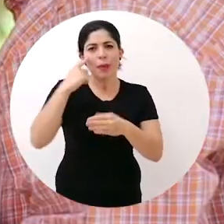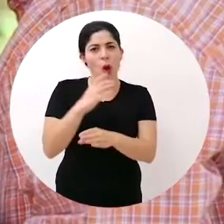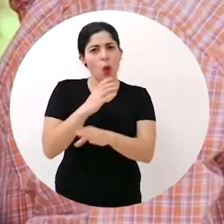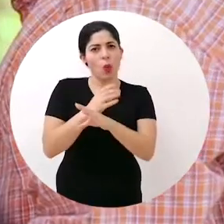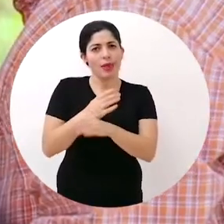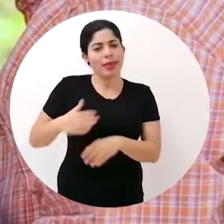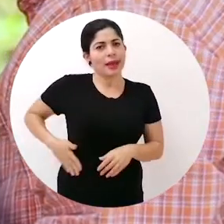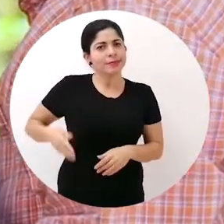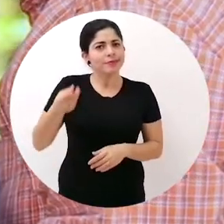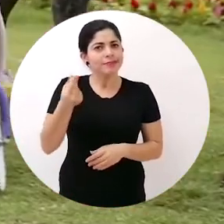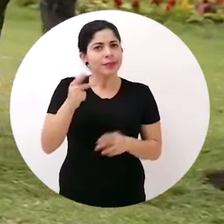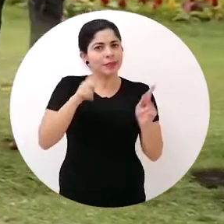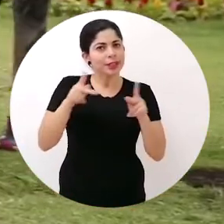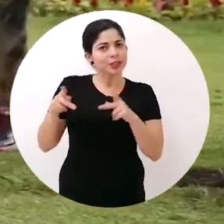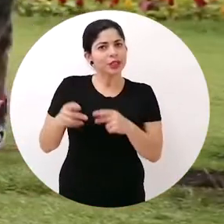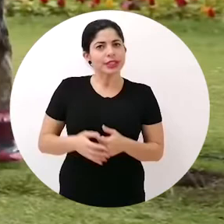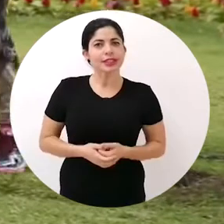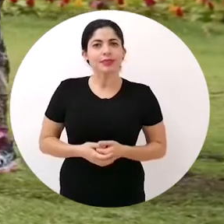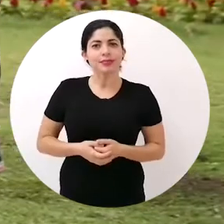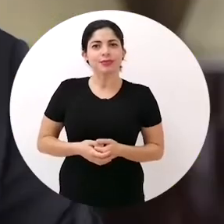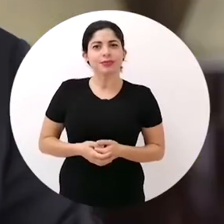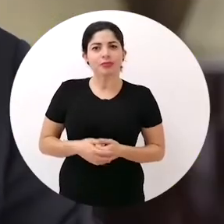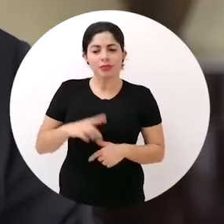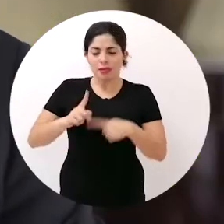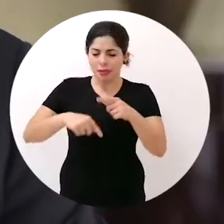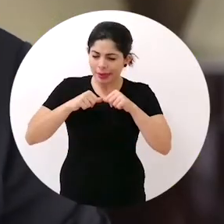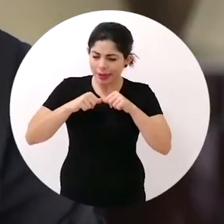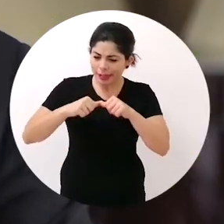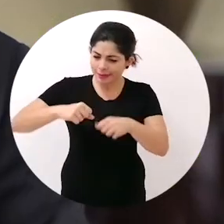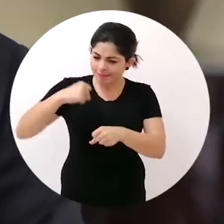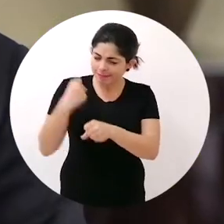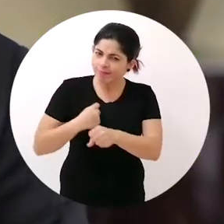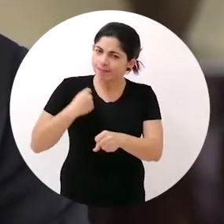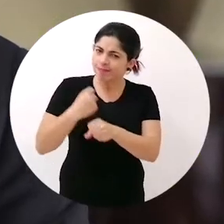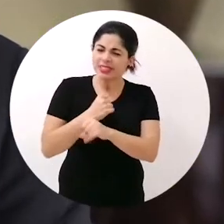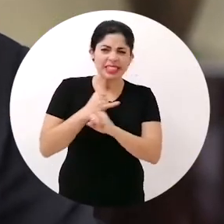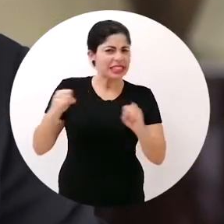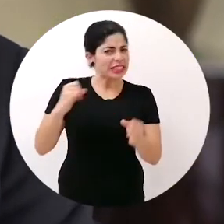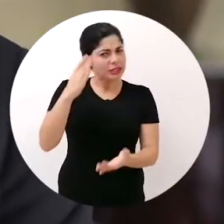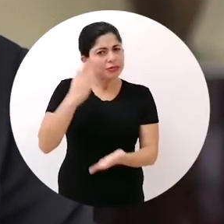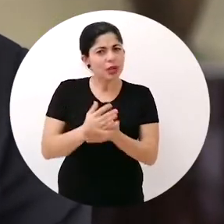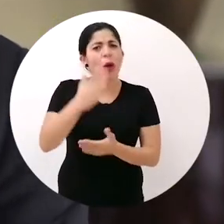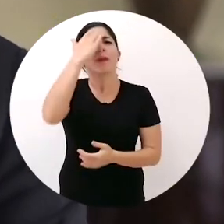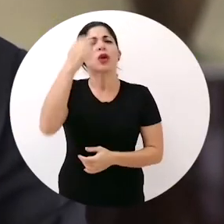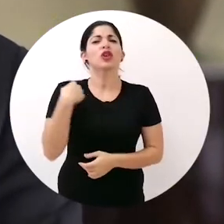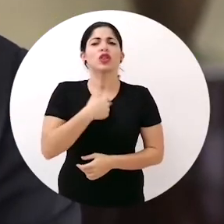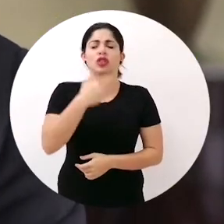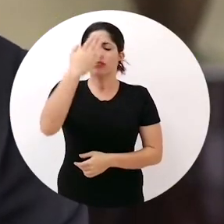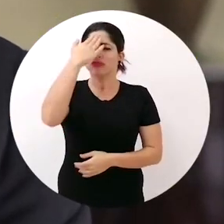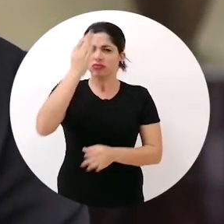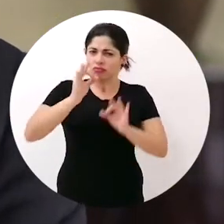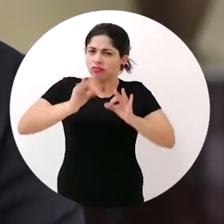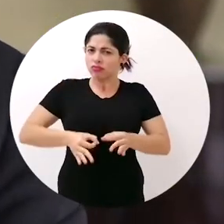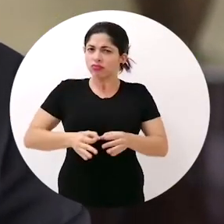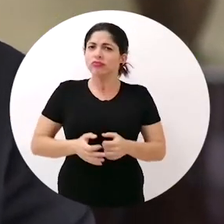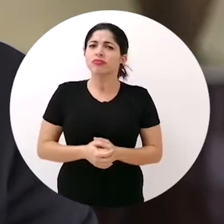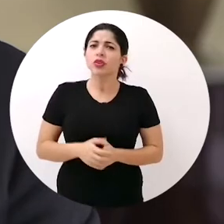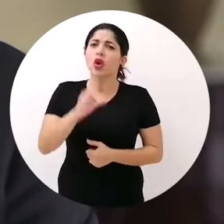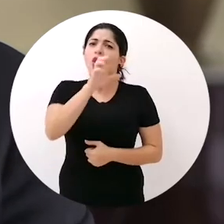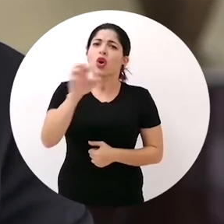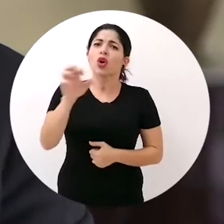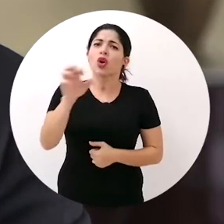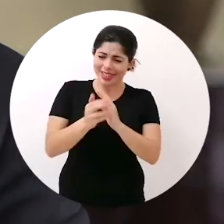cuidar el bolsillo de la gente. Vamos a seguir trabajando sin descanso porque estamos convencidos y